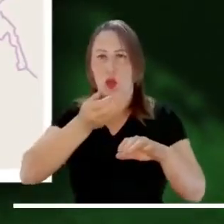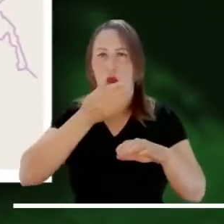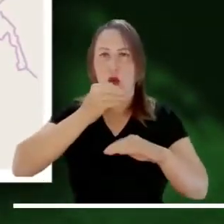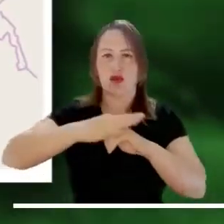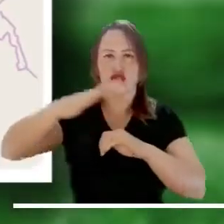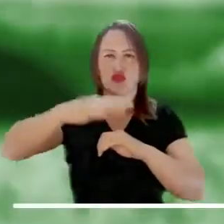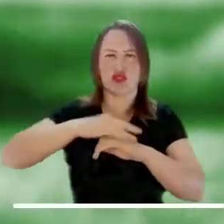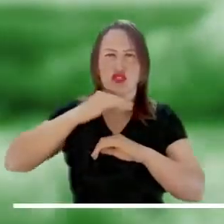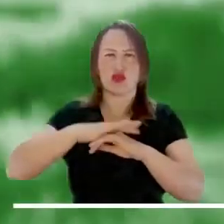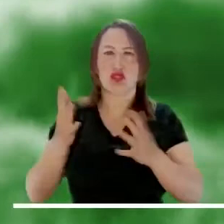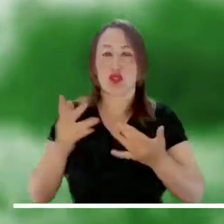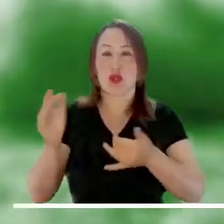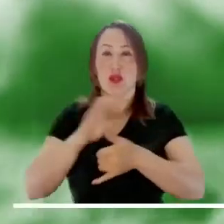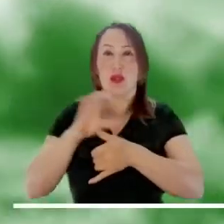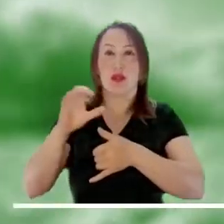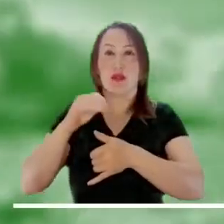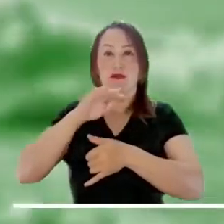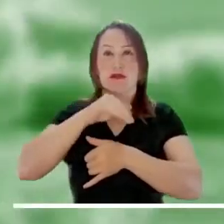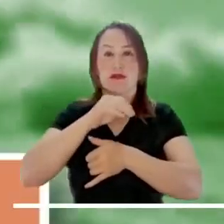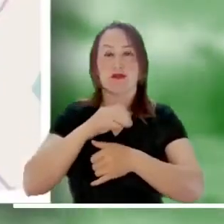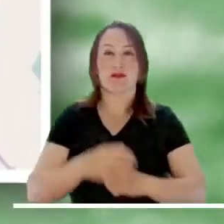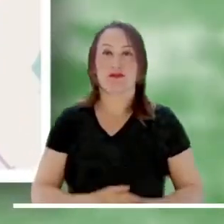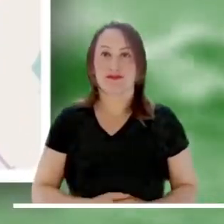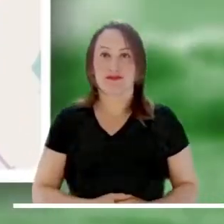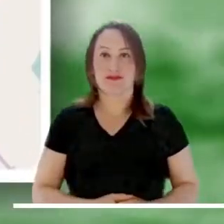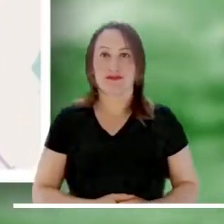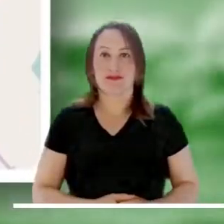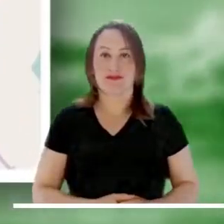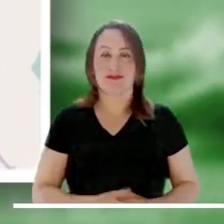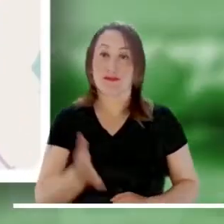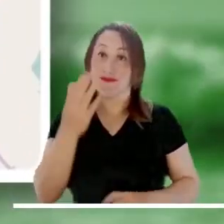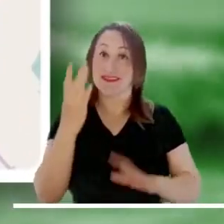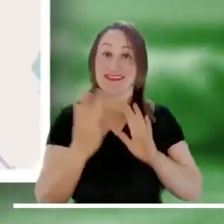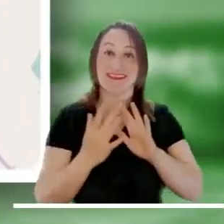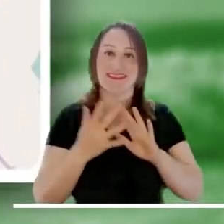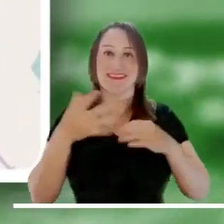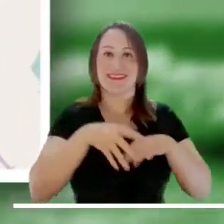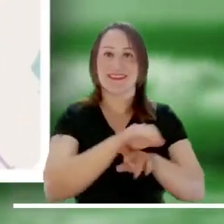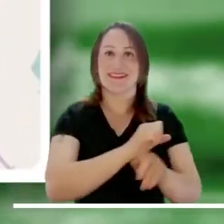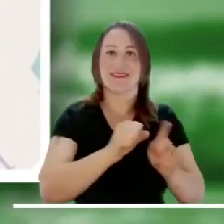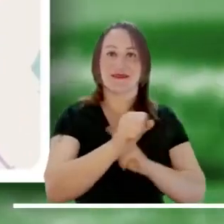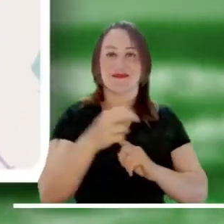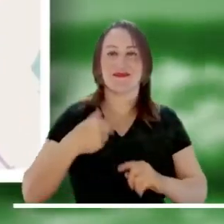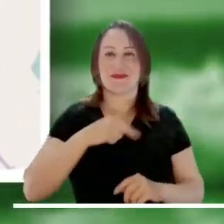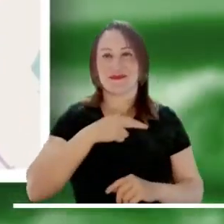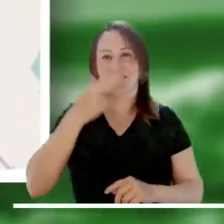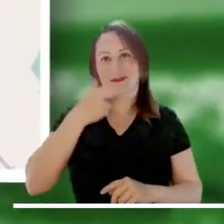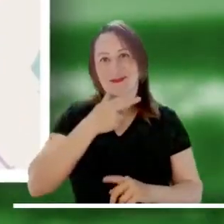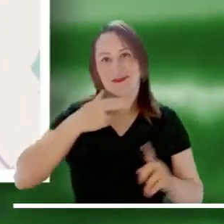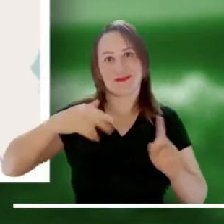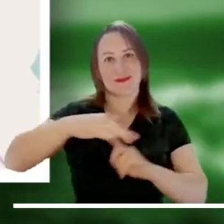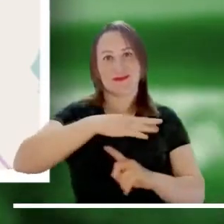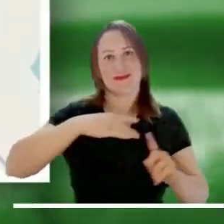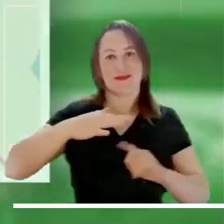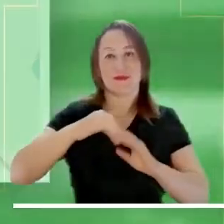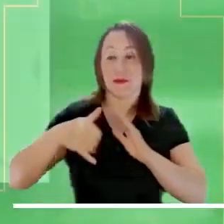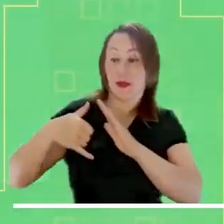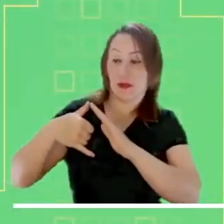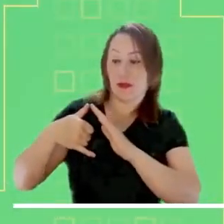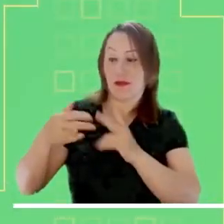Caquetá. Alerta naranja por tiempo lluvioso en el occidente del Caribe y viento y oleaje en el centro y occidente del Caribe.